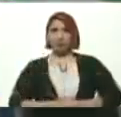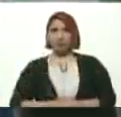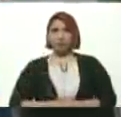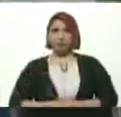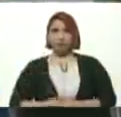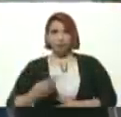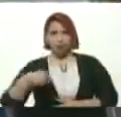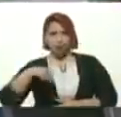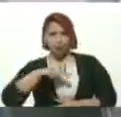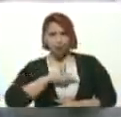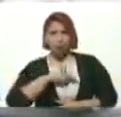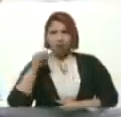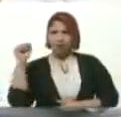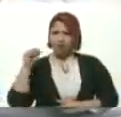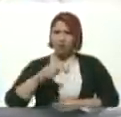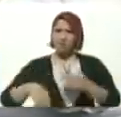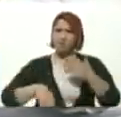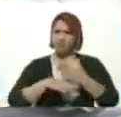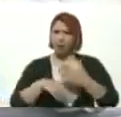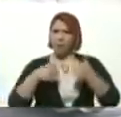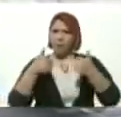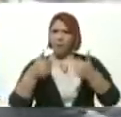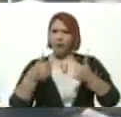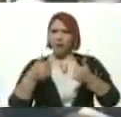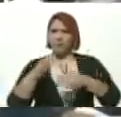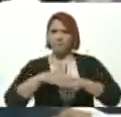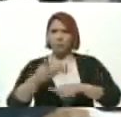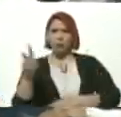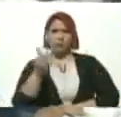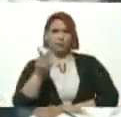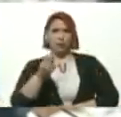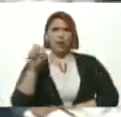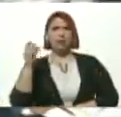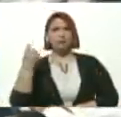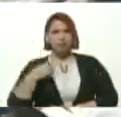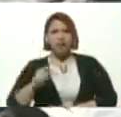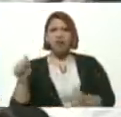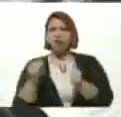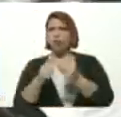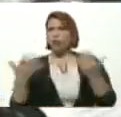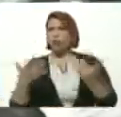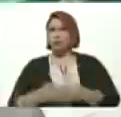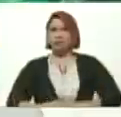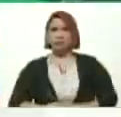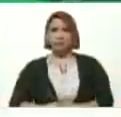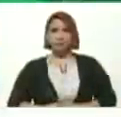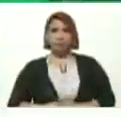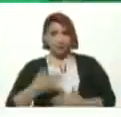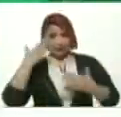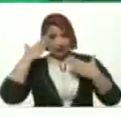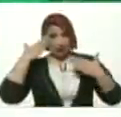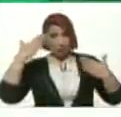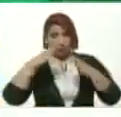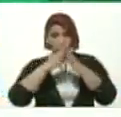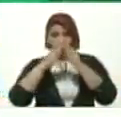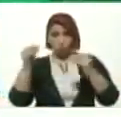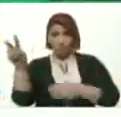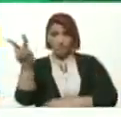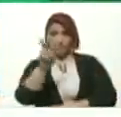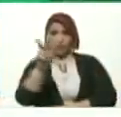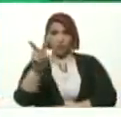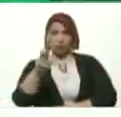Nosotros Sí Vamos Bien Porque Venezuela Tiene con Qué Mi saludo Pues a toda Venezuela